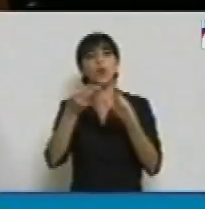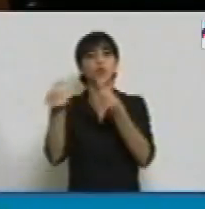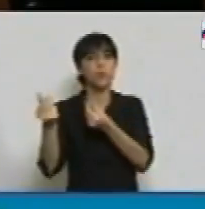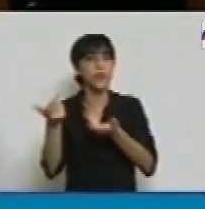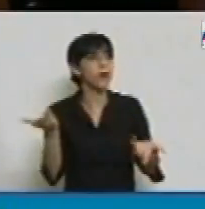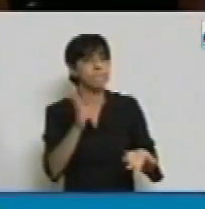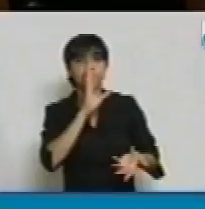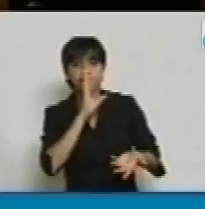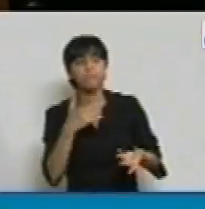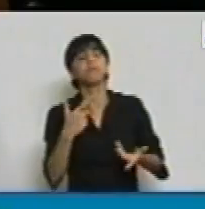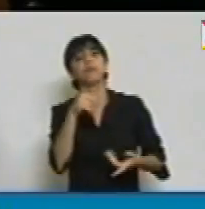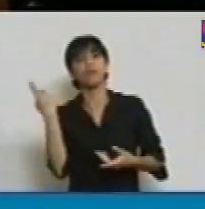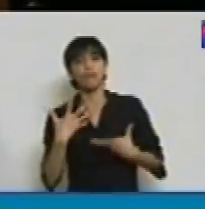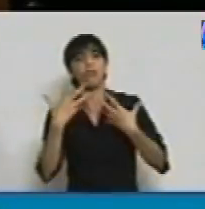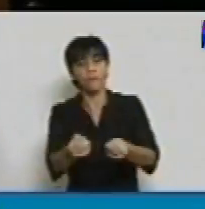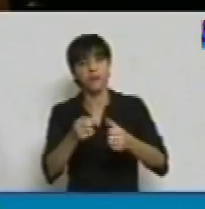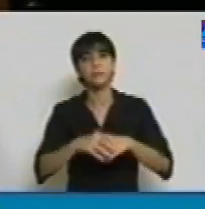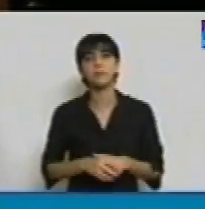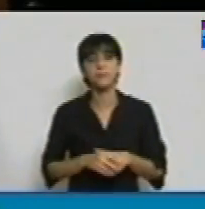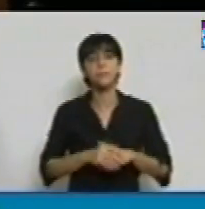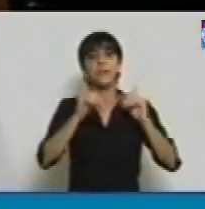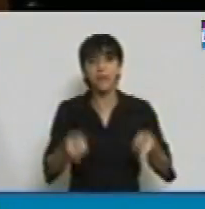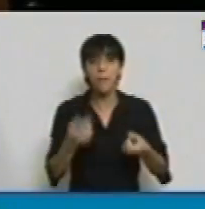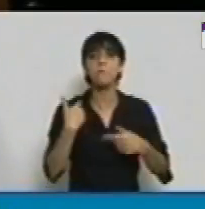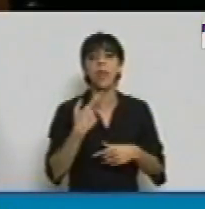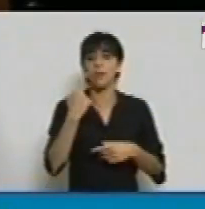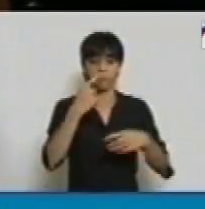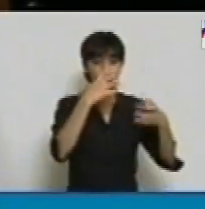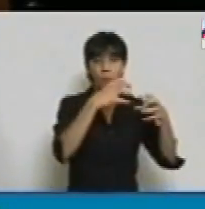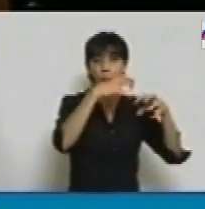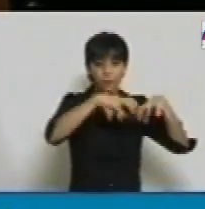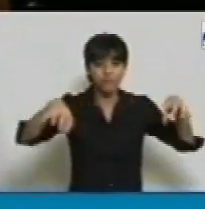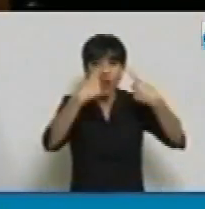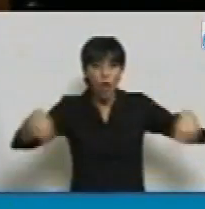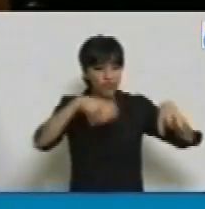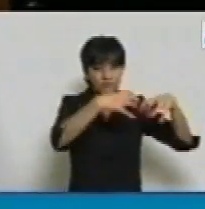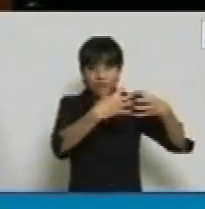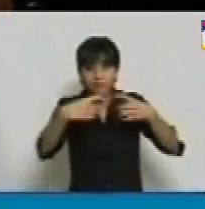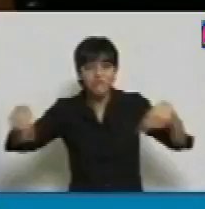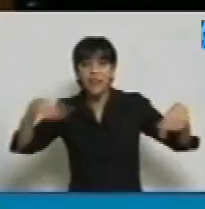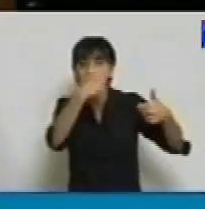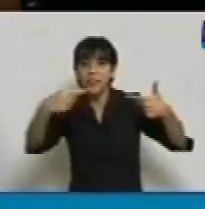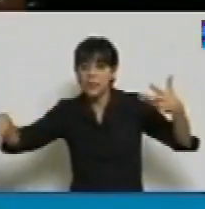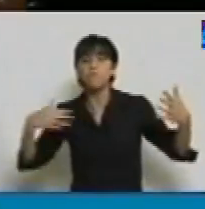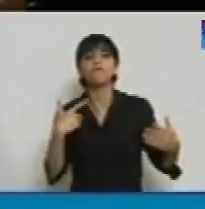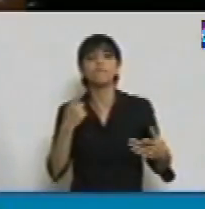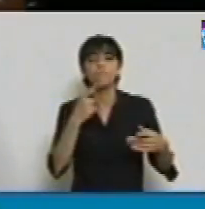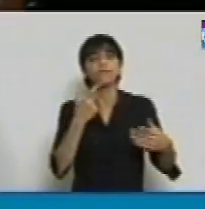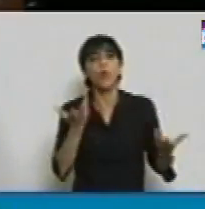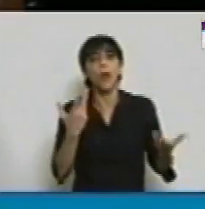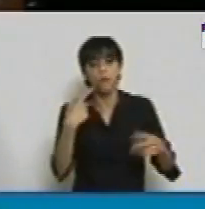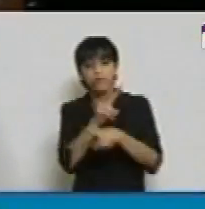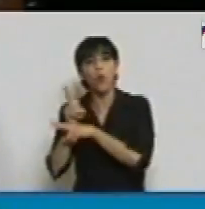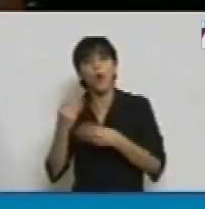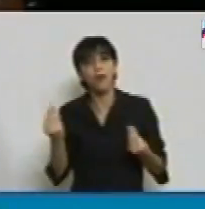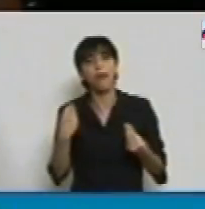más oferta y más variedad en los productos porque va a haber un Estado más fuerte que impida